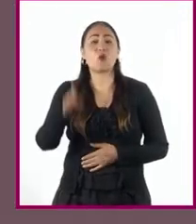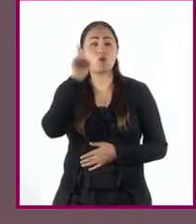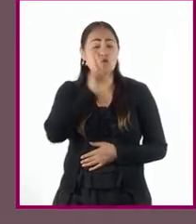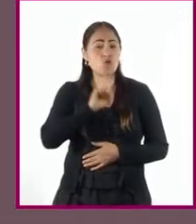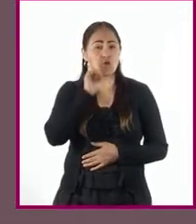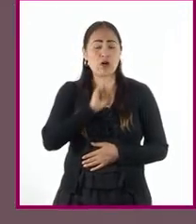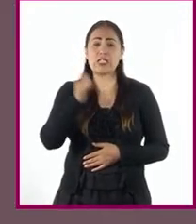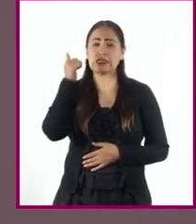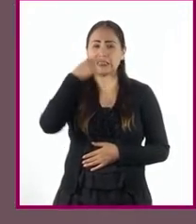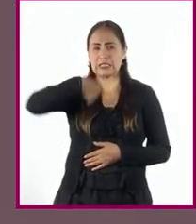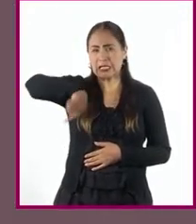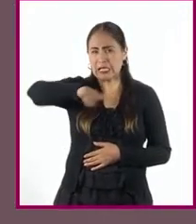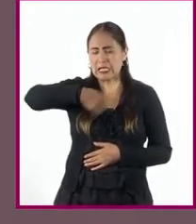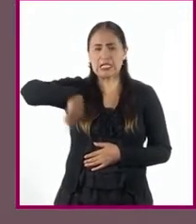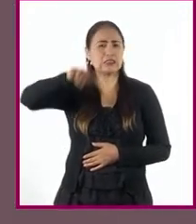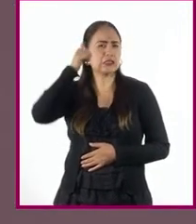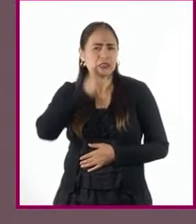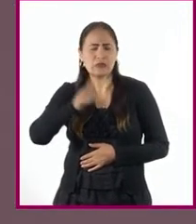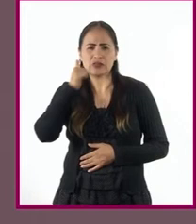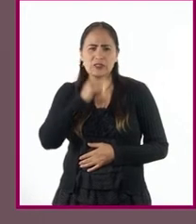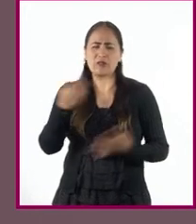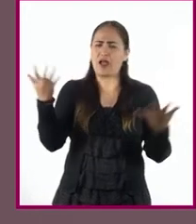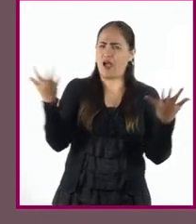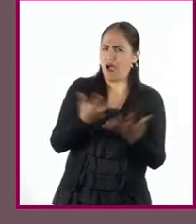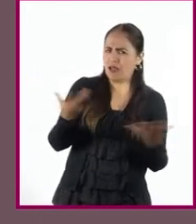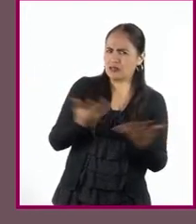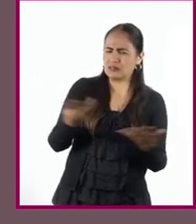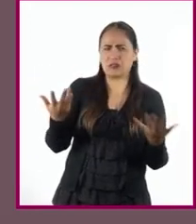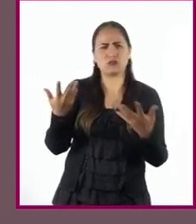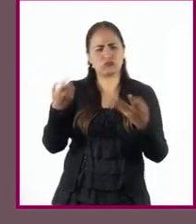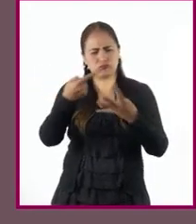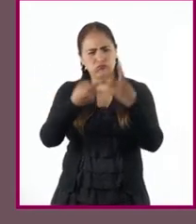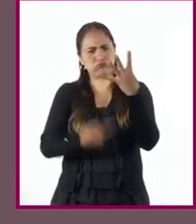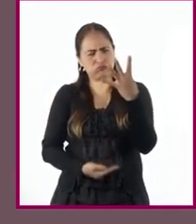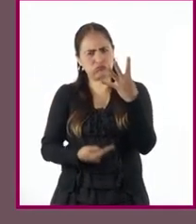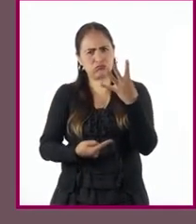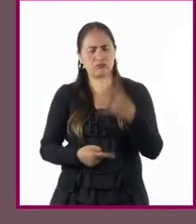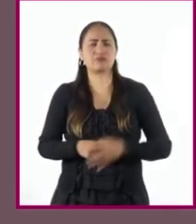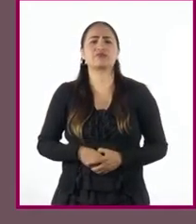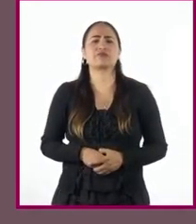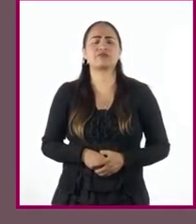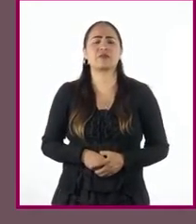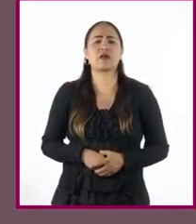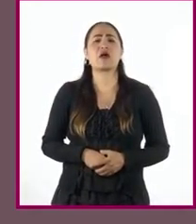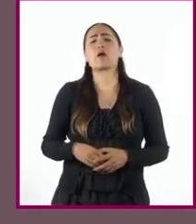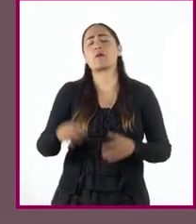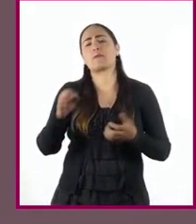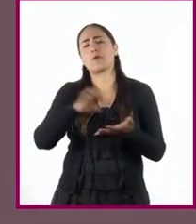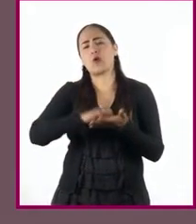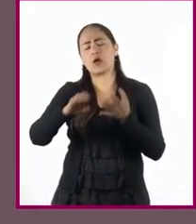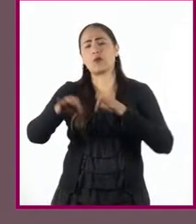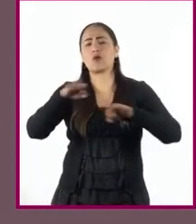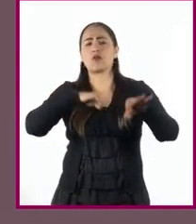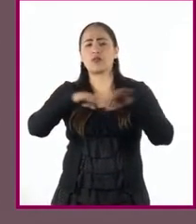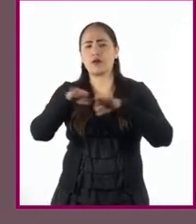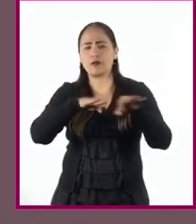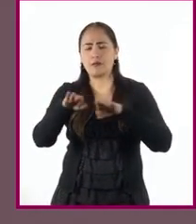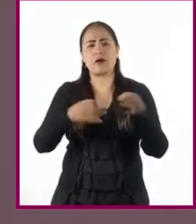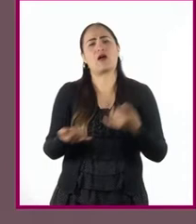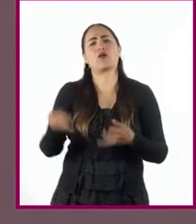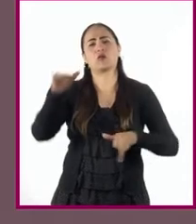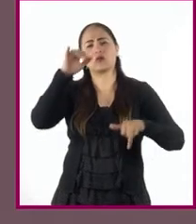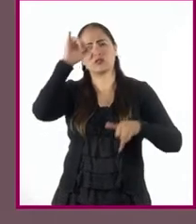siempre han desempeñado roles activos en la historia de la humanidad. Sus aportaciones al mundo laboral, científico,